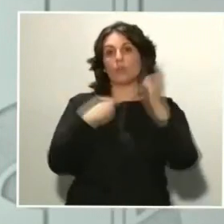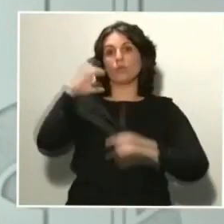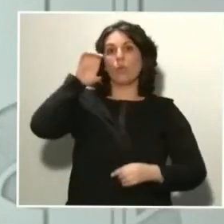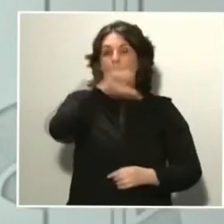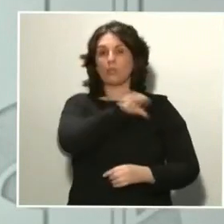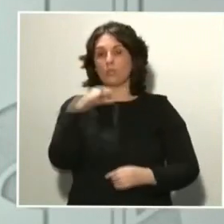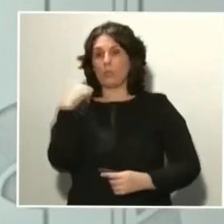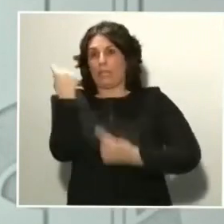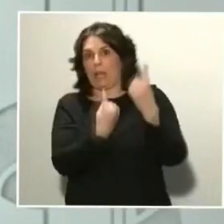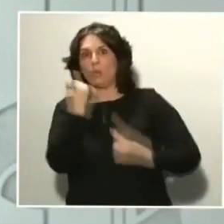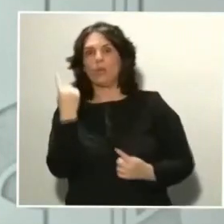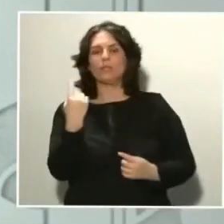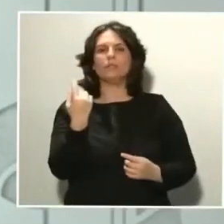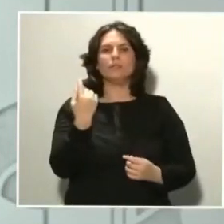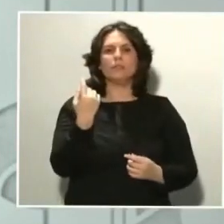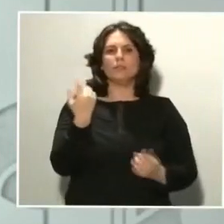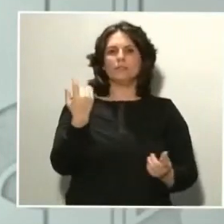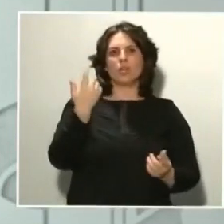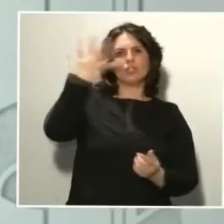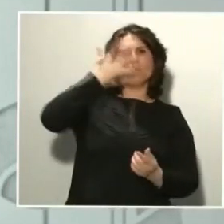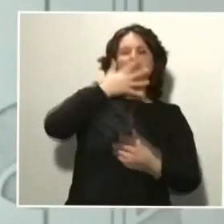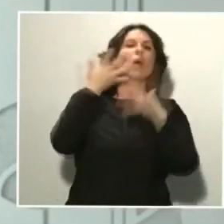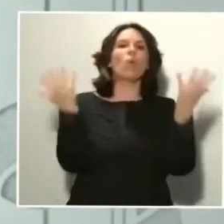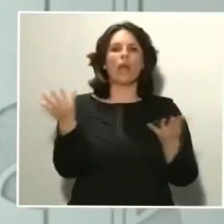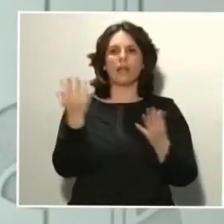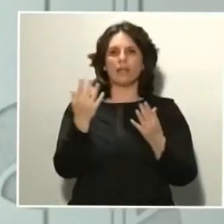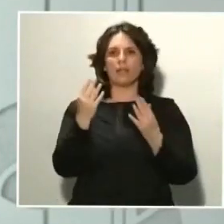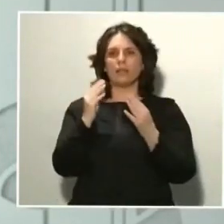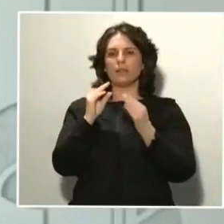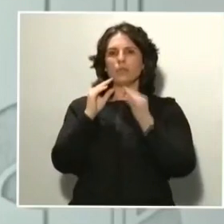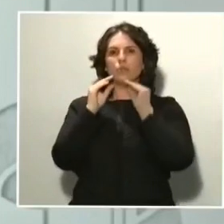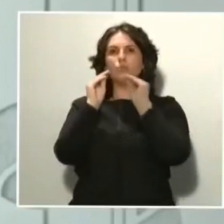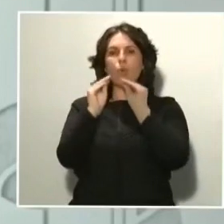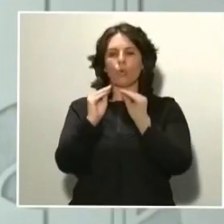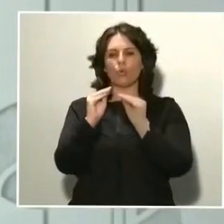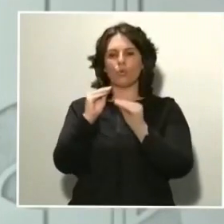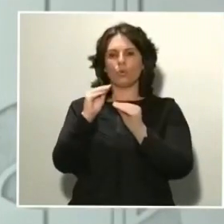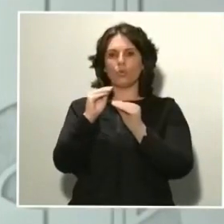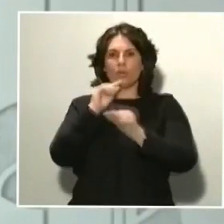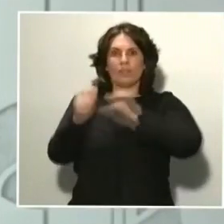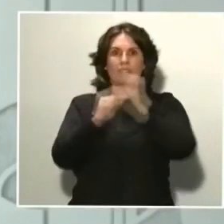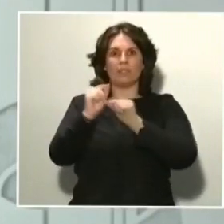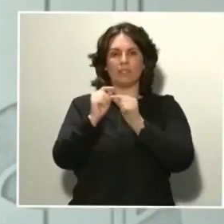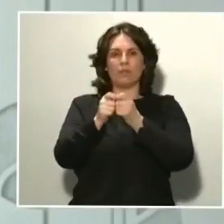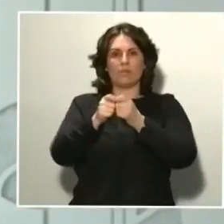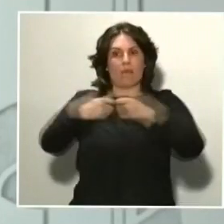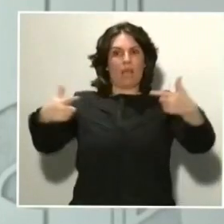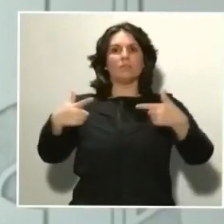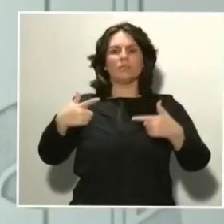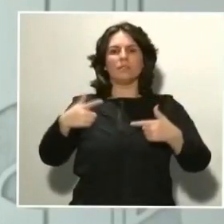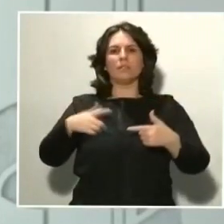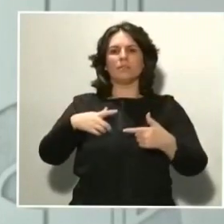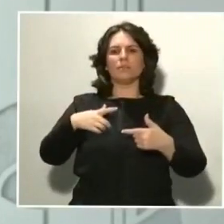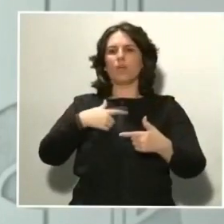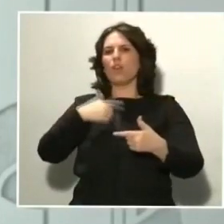la sospecha es que la transmisión comunitaria es mayor de lo que los datos indican. Eso, más que una sospecha, es